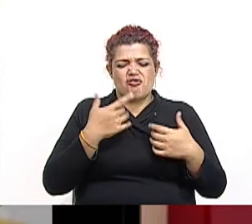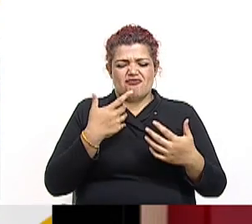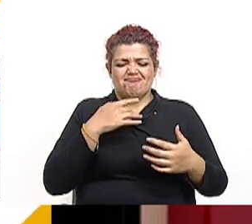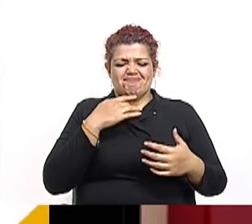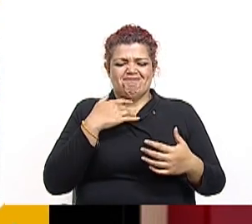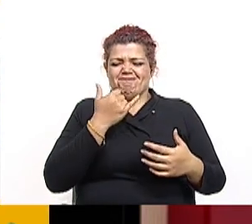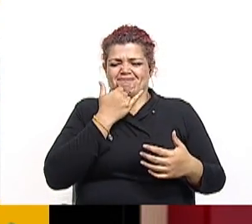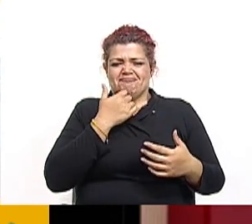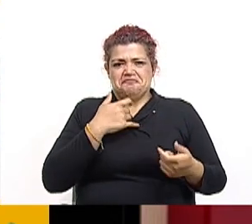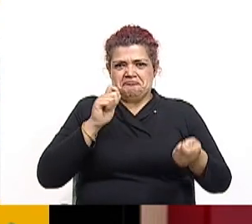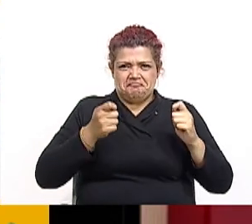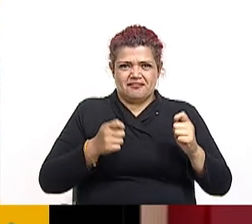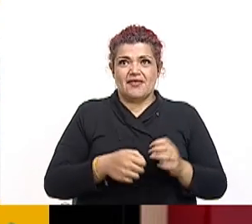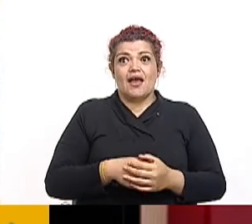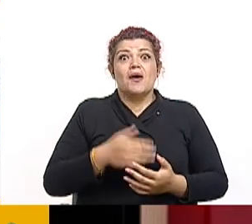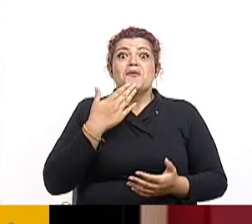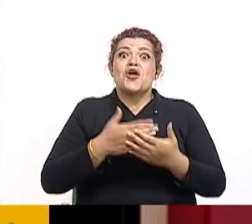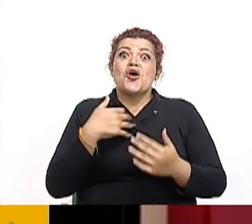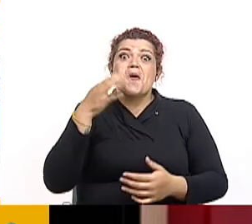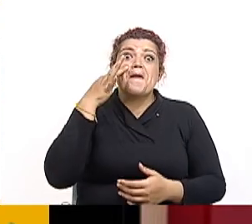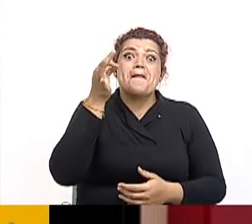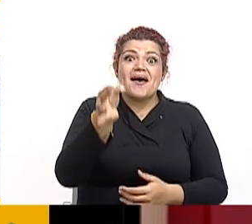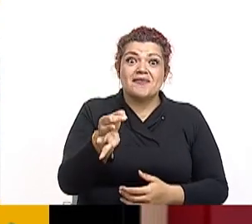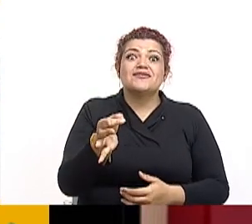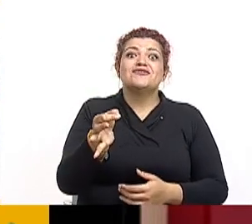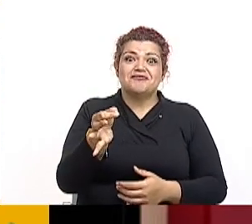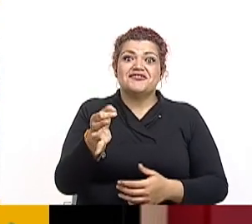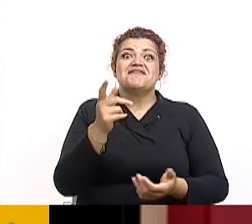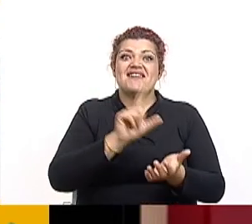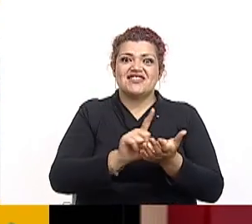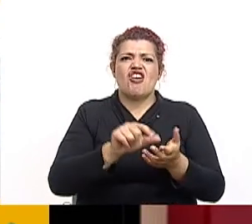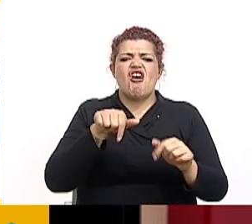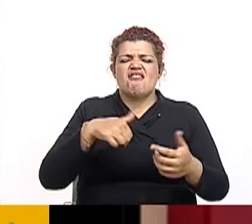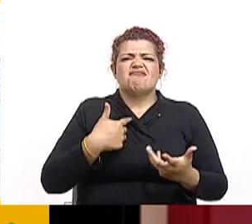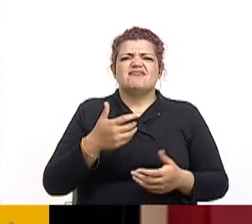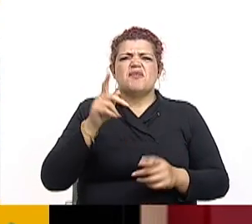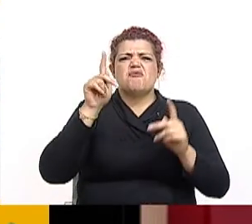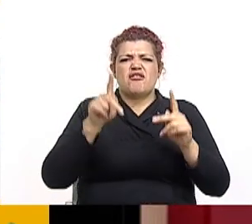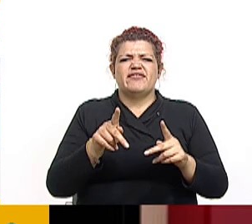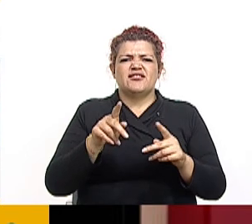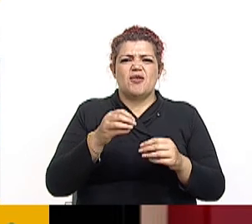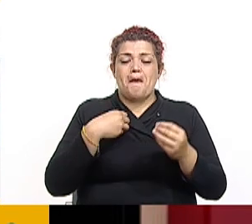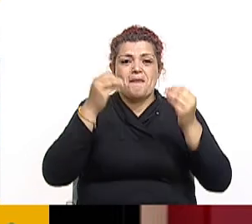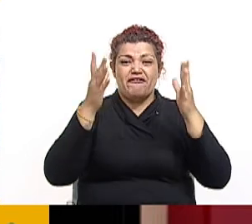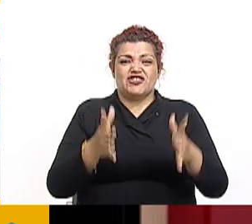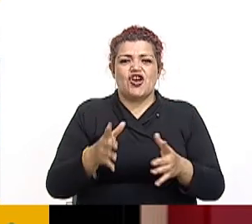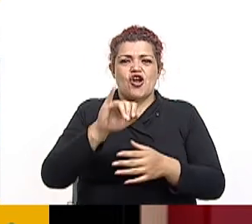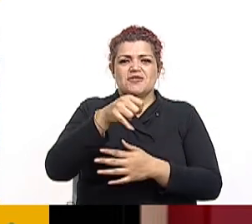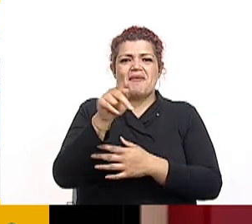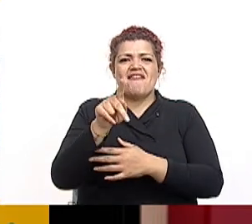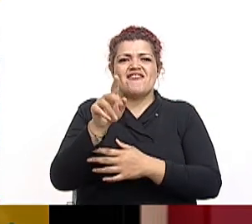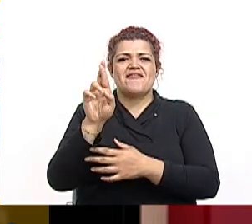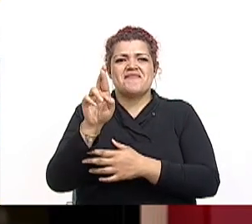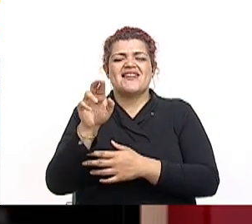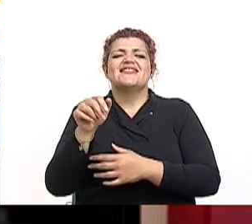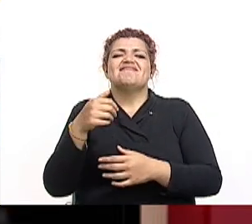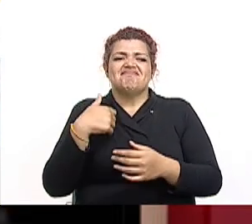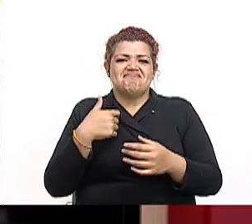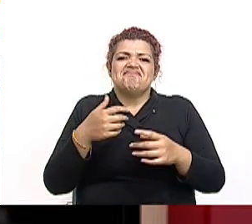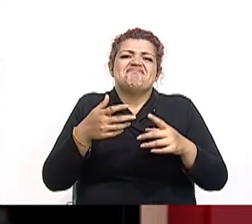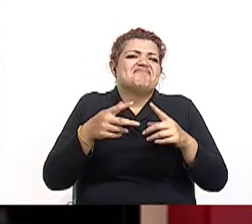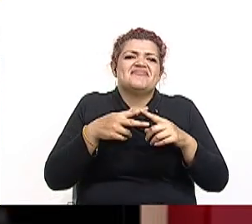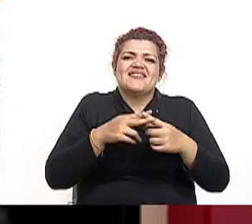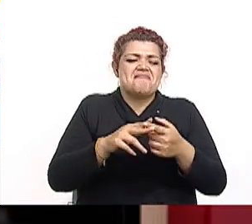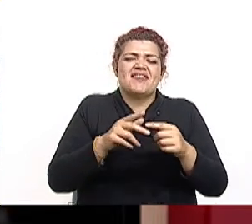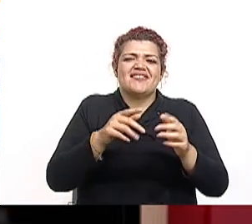vemos la próxima lección. Yo soy el profesor José Pablo Ramírez y hoy en formato deportivo. Recordad que pasamos lista siempre a la hora